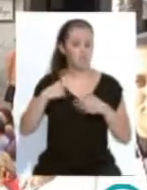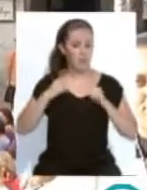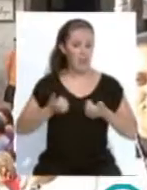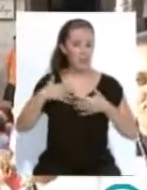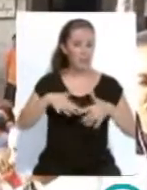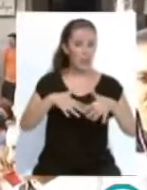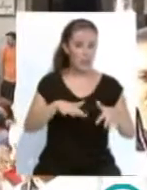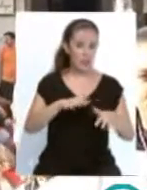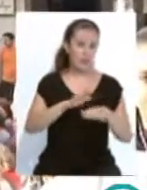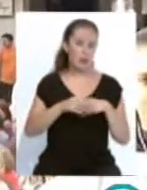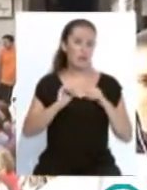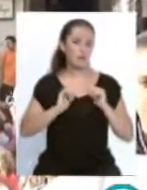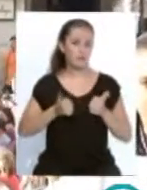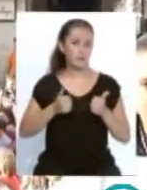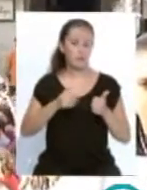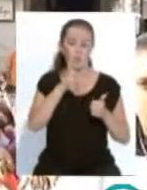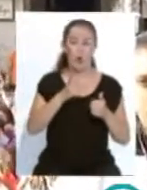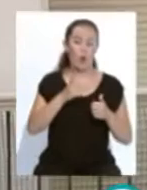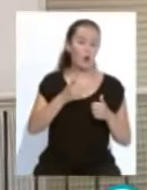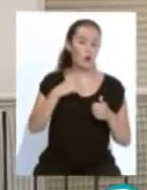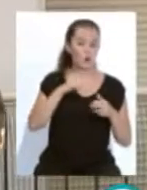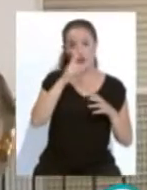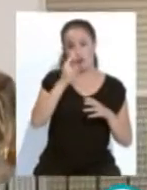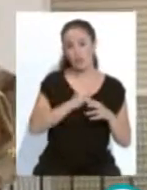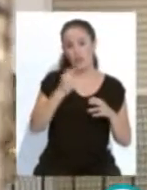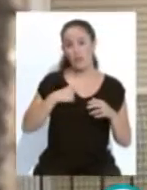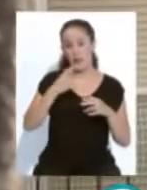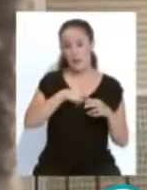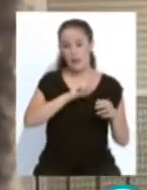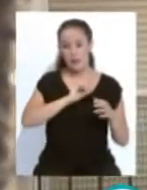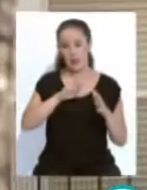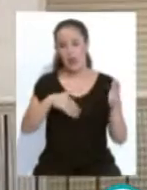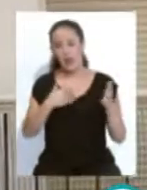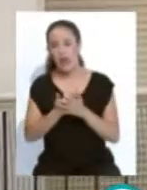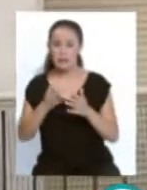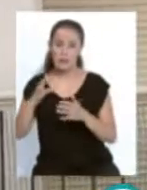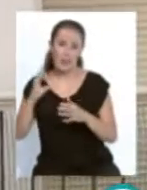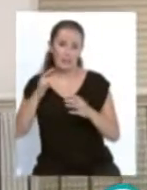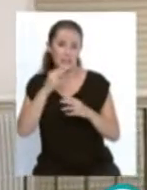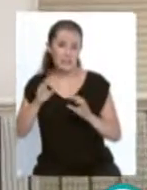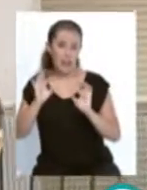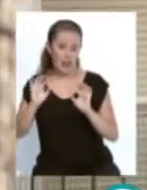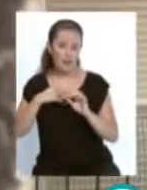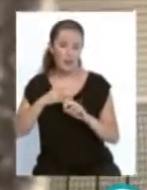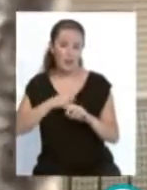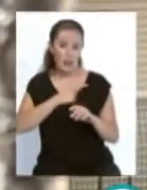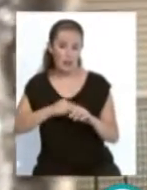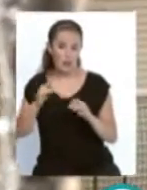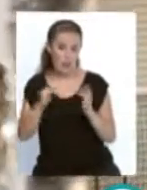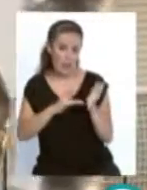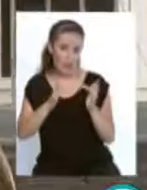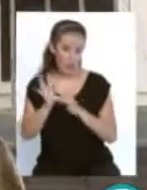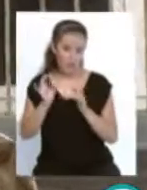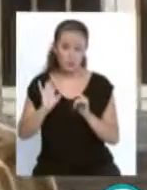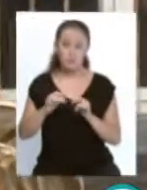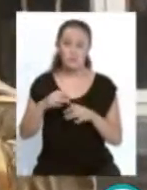procesional con motivo del centenario de la consagración de España al Sagrado Corazón de Jesús. La imagen será portada en un paso de